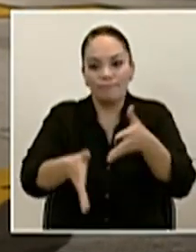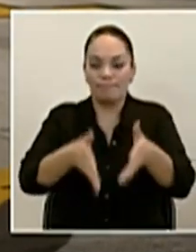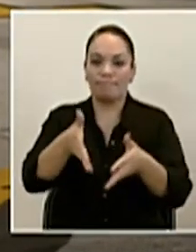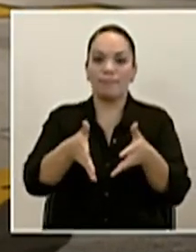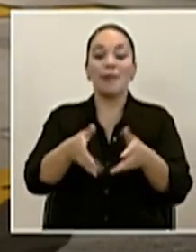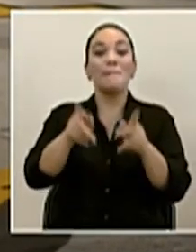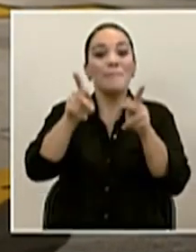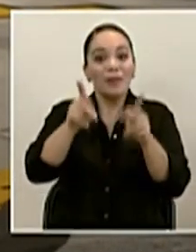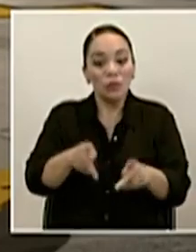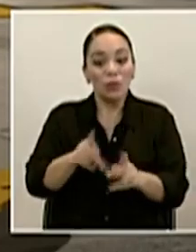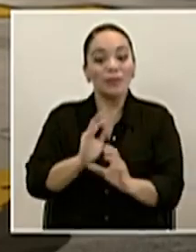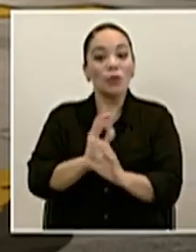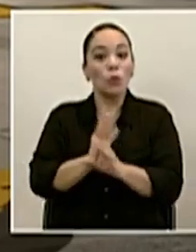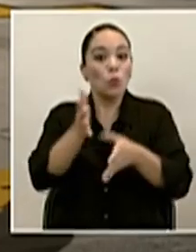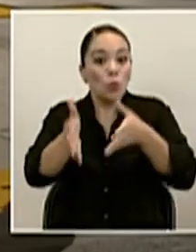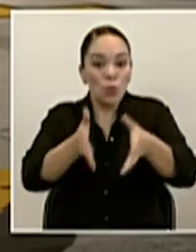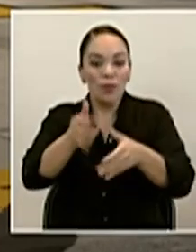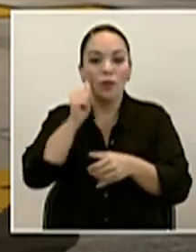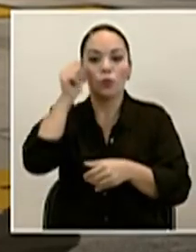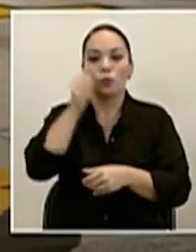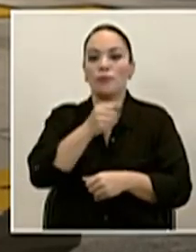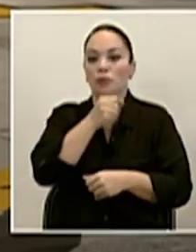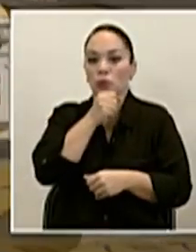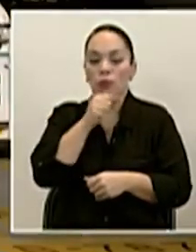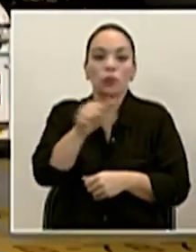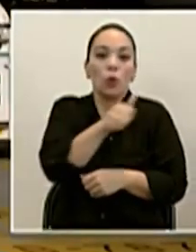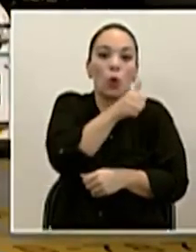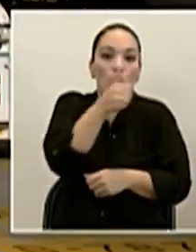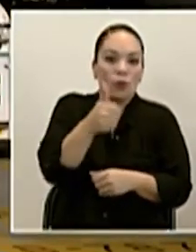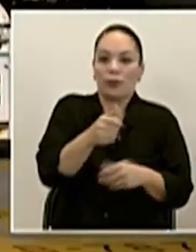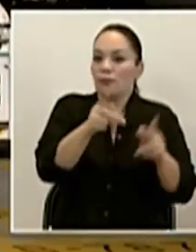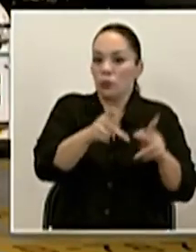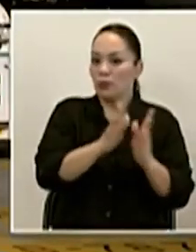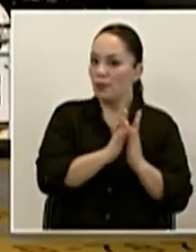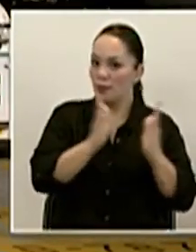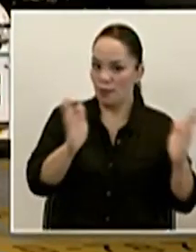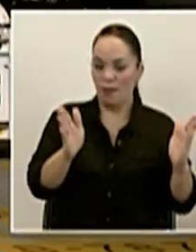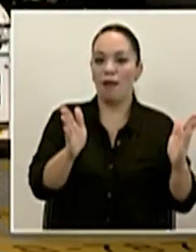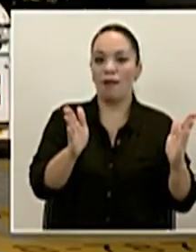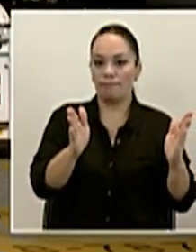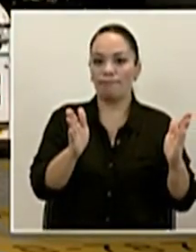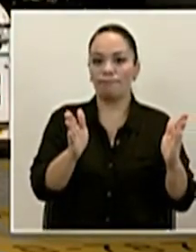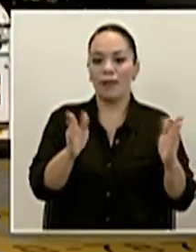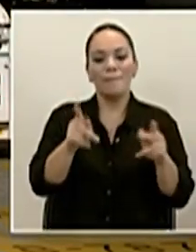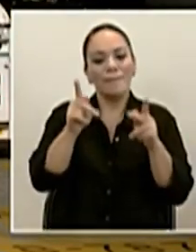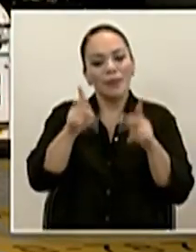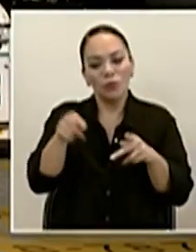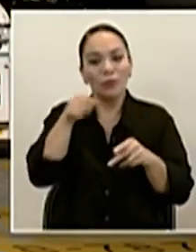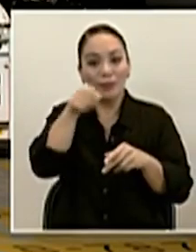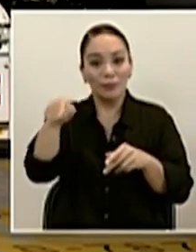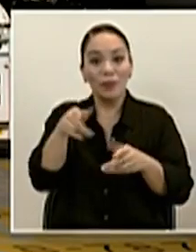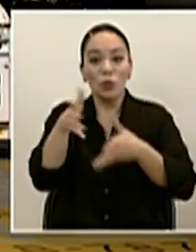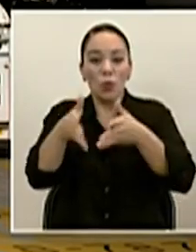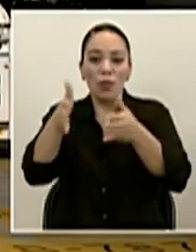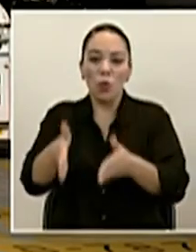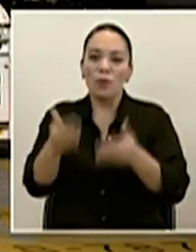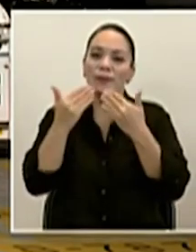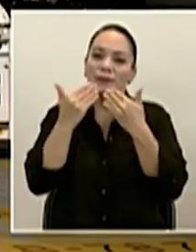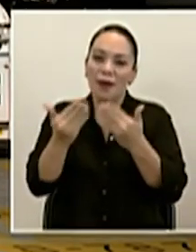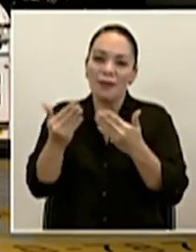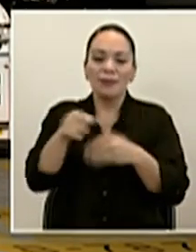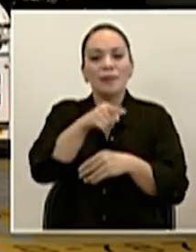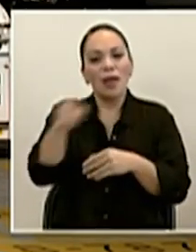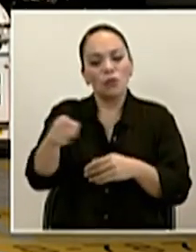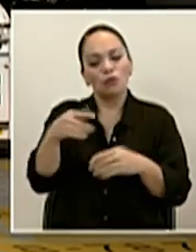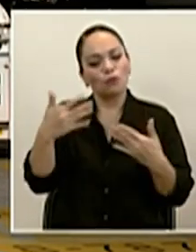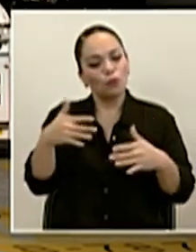a las personas que cuidan a adultos mayores u otros, a las personas en general que tienen a cargo el cuido porque son personal que está